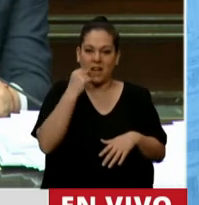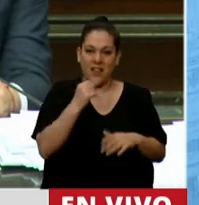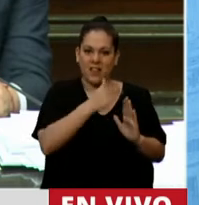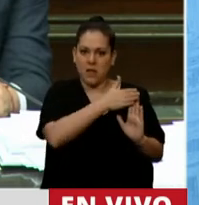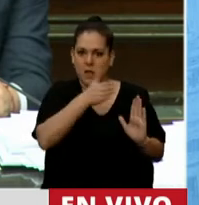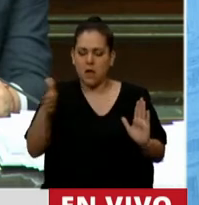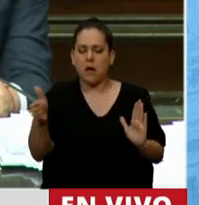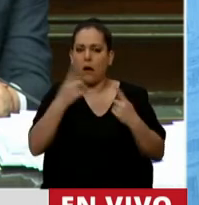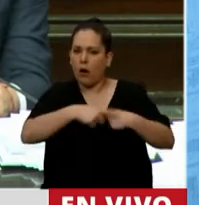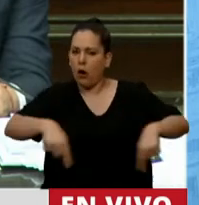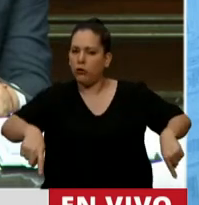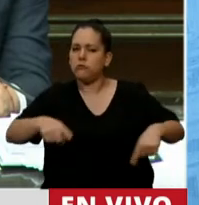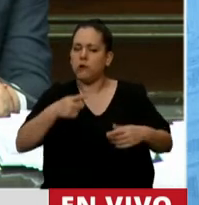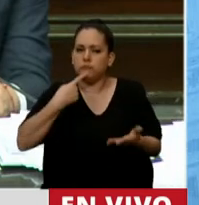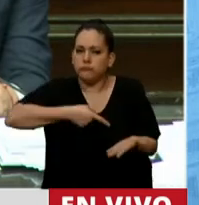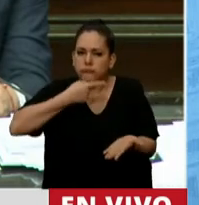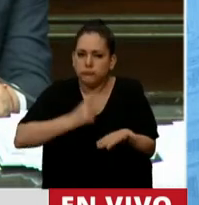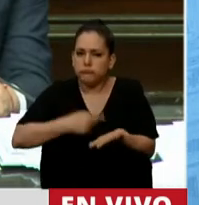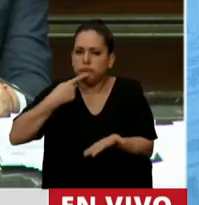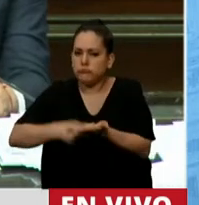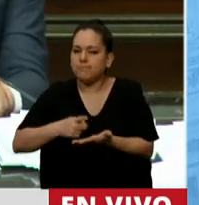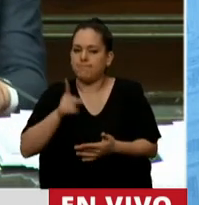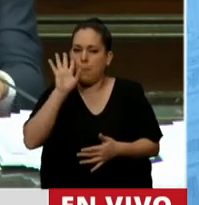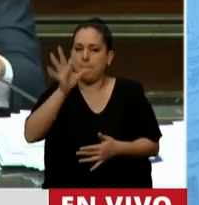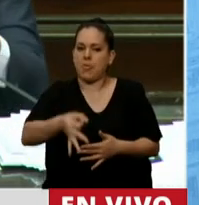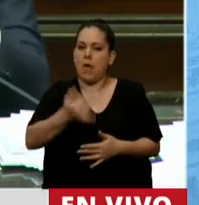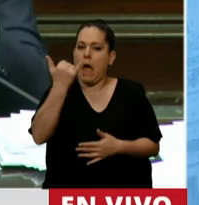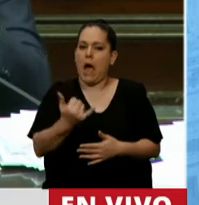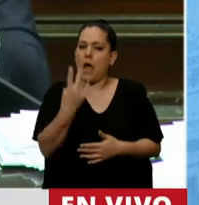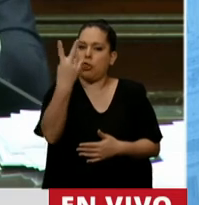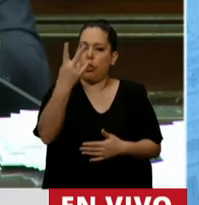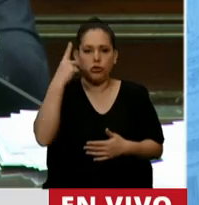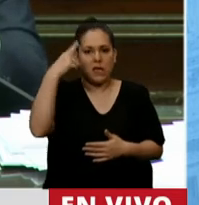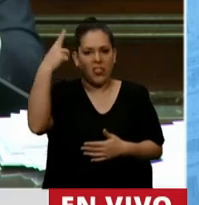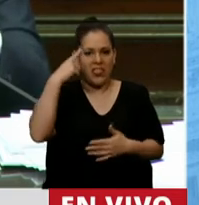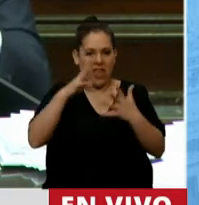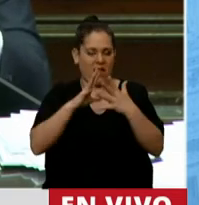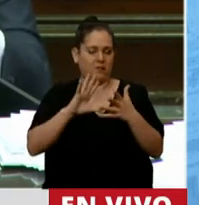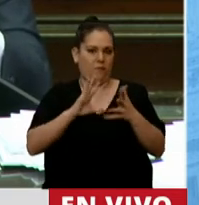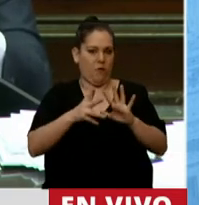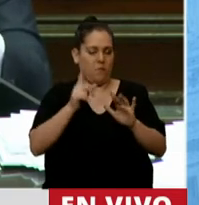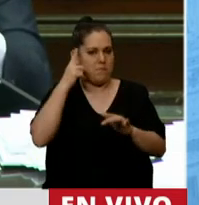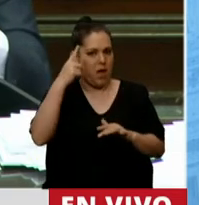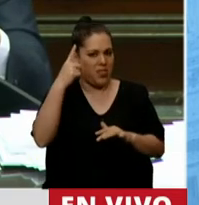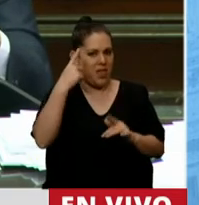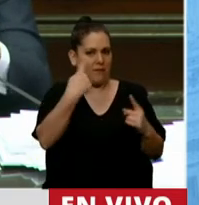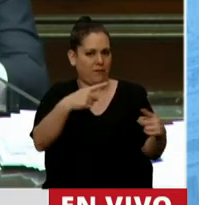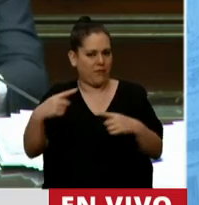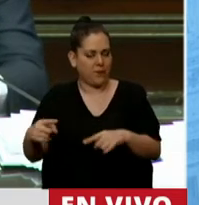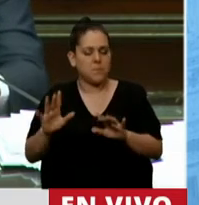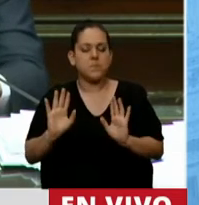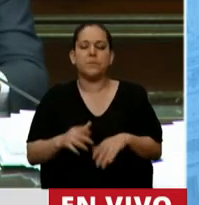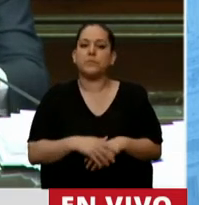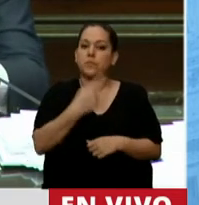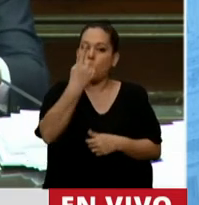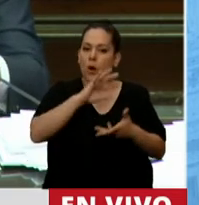delineando como que en la Argentina hay dos modelos para superar este problema. Uno que fue